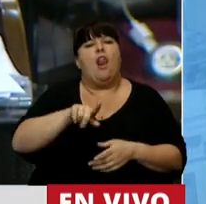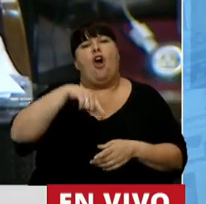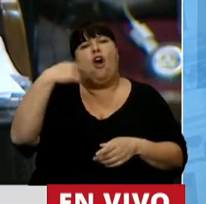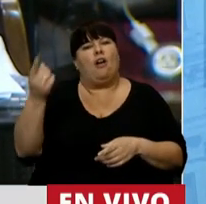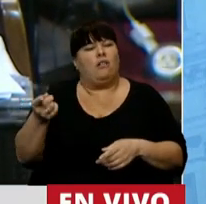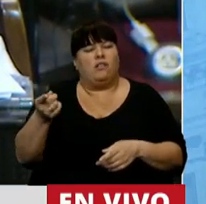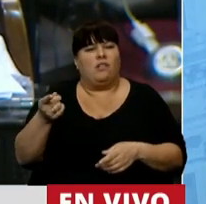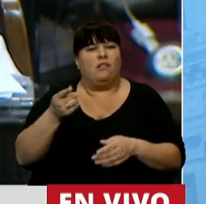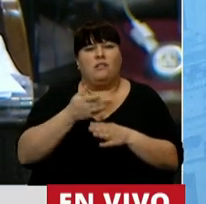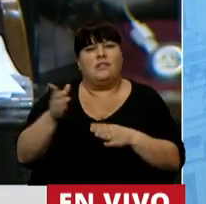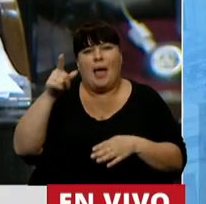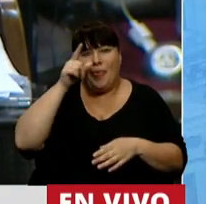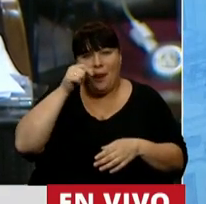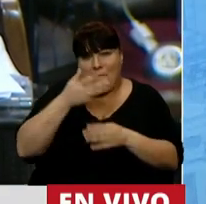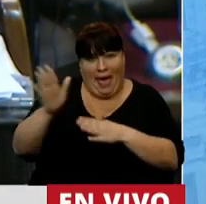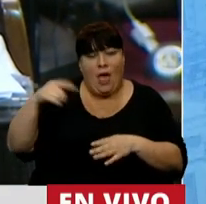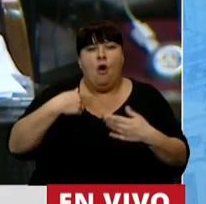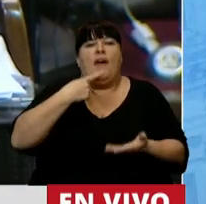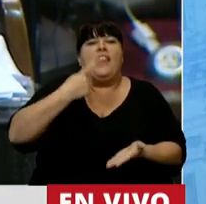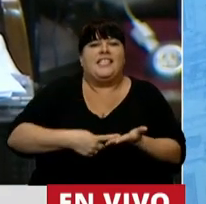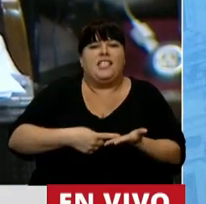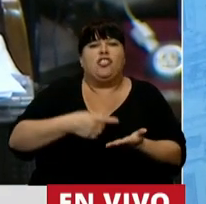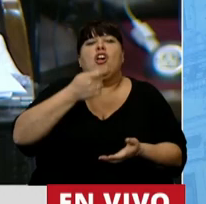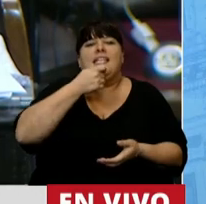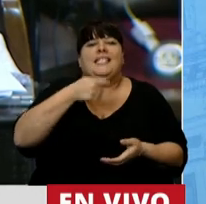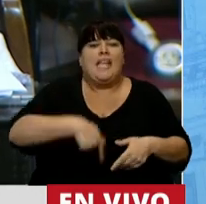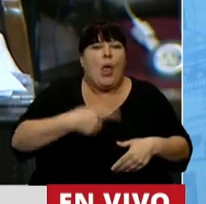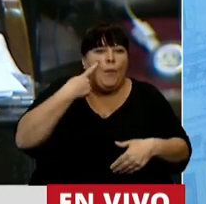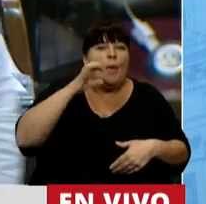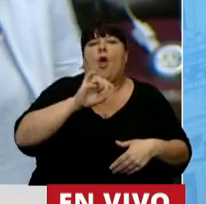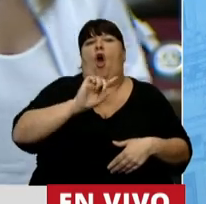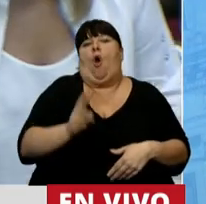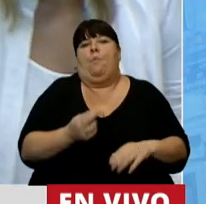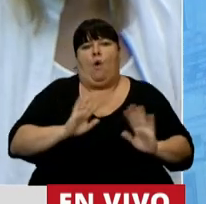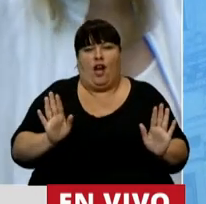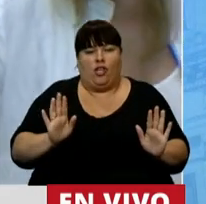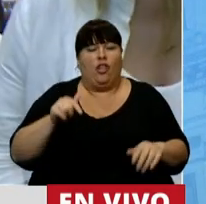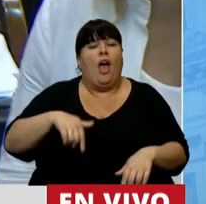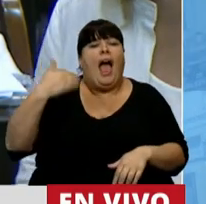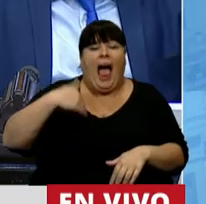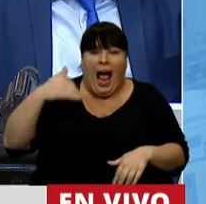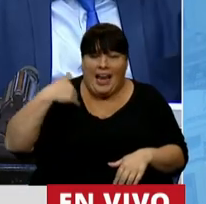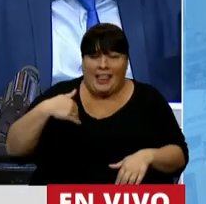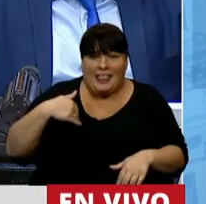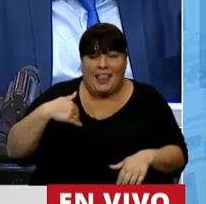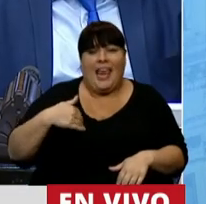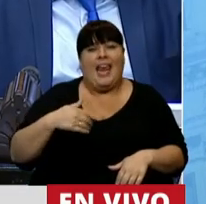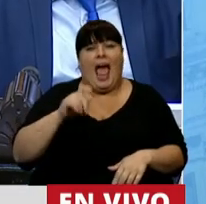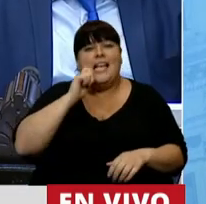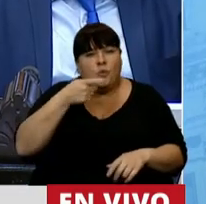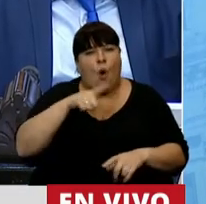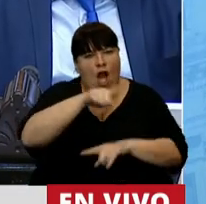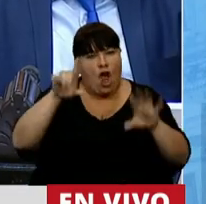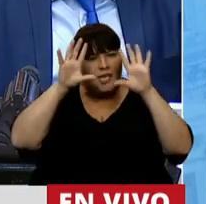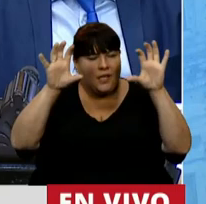gestante, pueda decidir si vive o no vive. Argentina, señor Presidente, y es bueno que lo